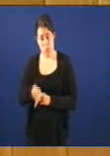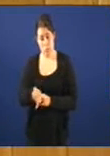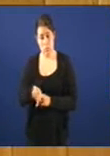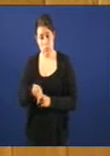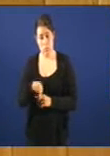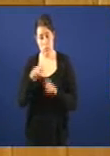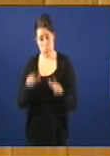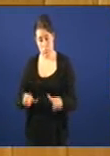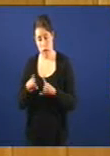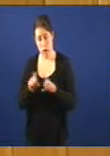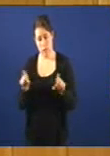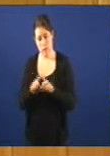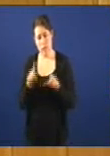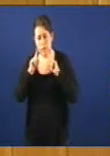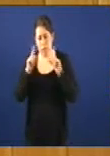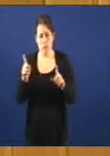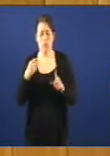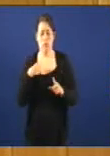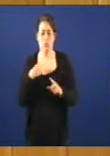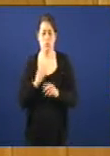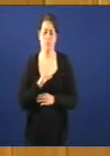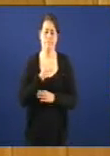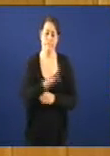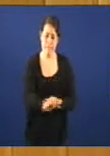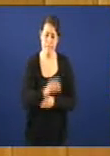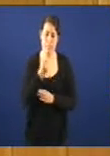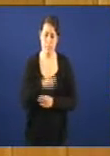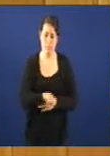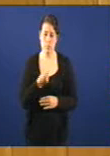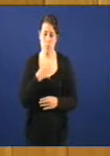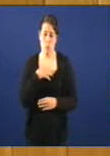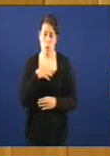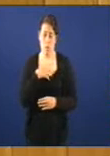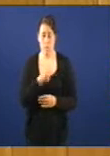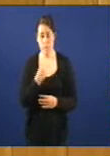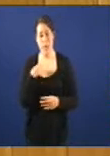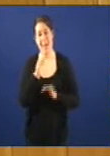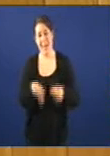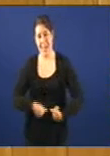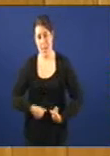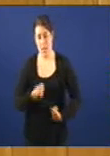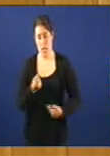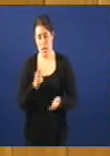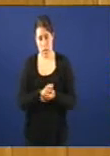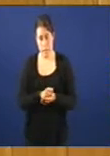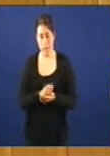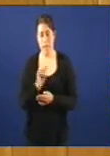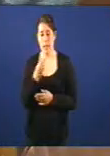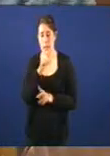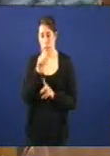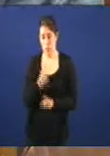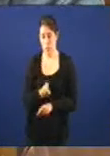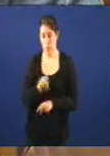en este caso os importes abonados de forma indebida recuperaránse A respecto da súa terceira pregunta